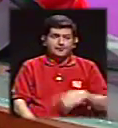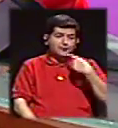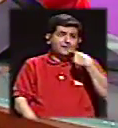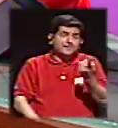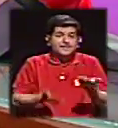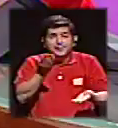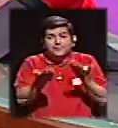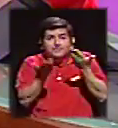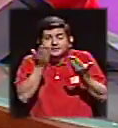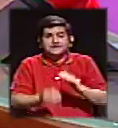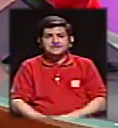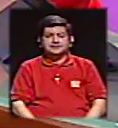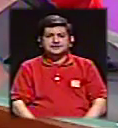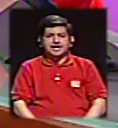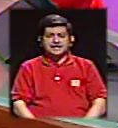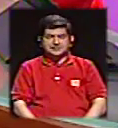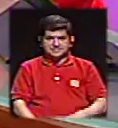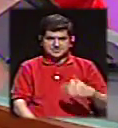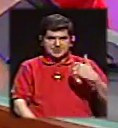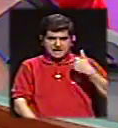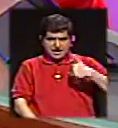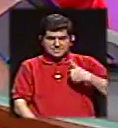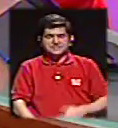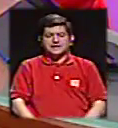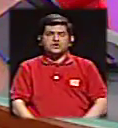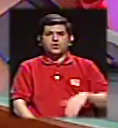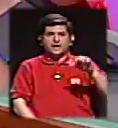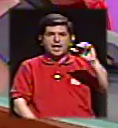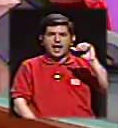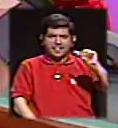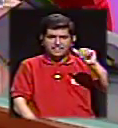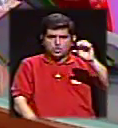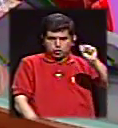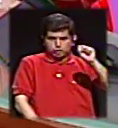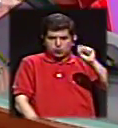como decía el señor Sobrado en el arranque de la campaña,